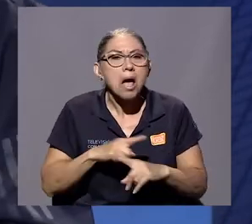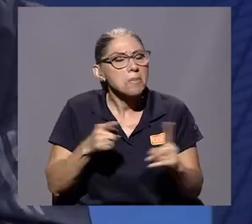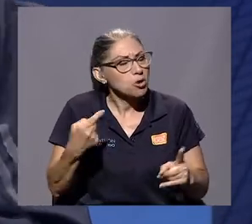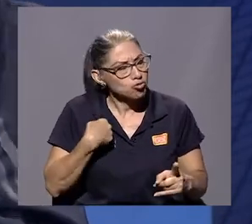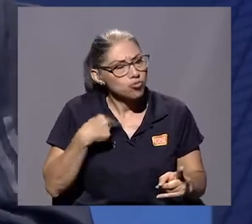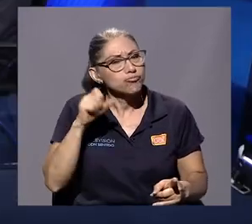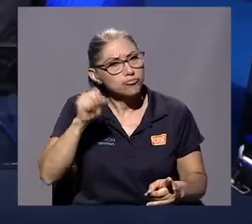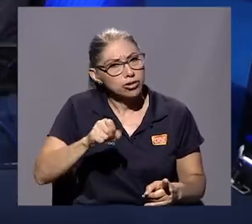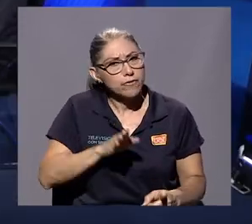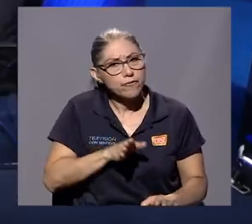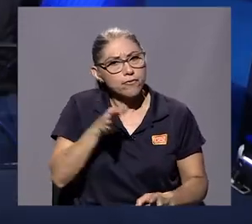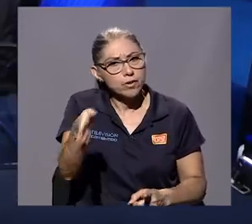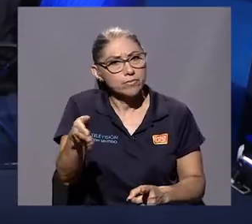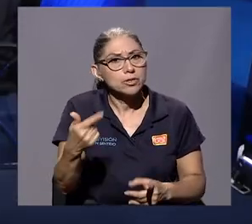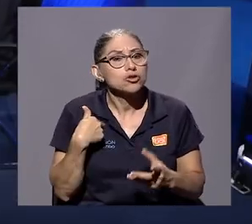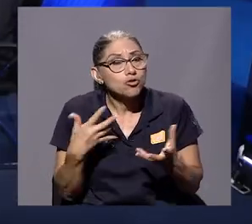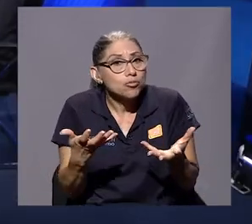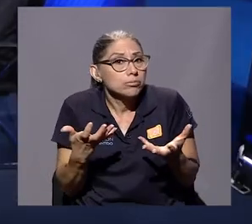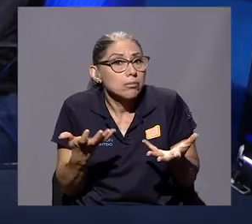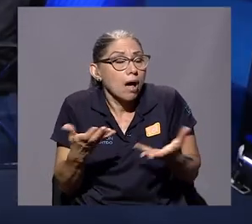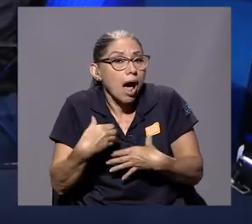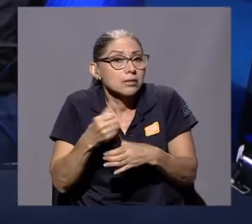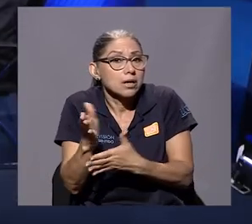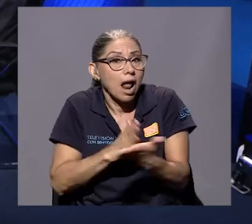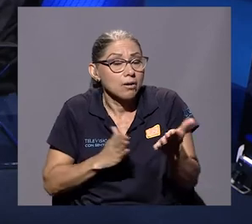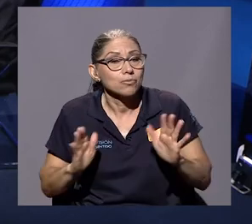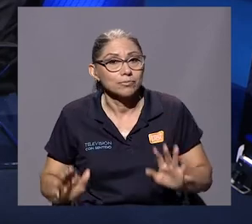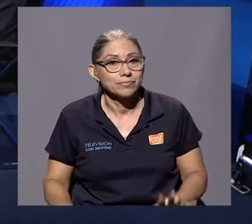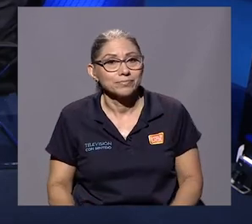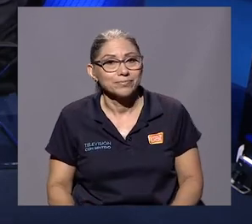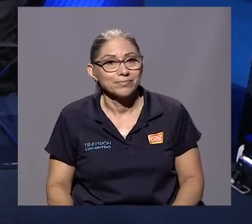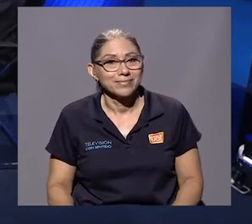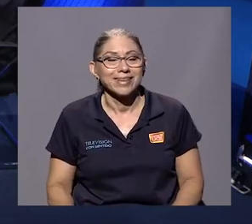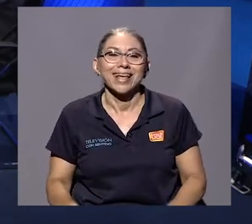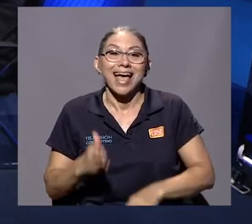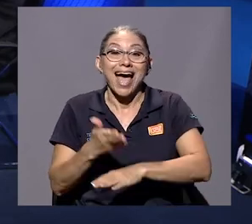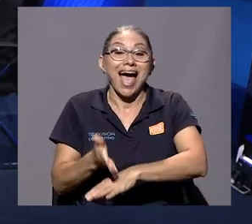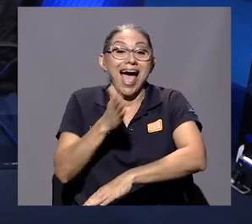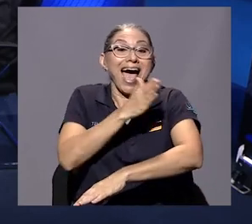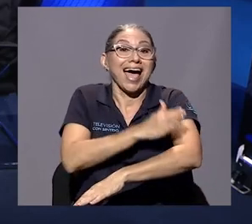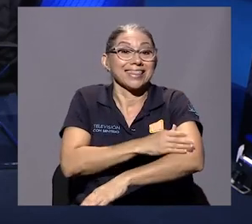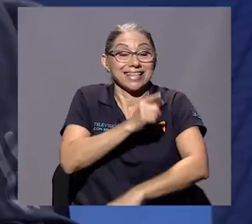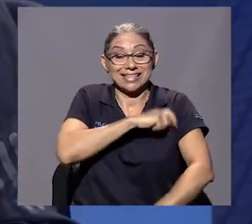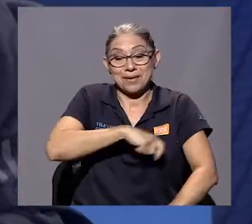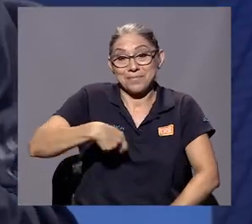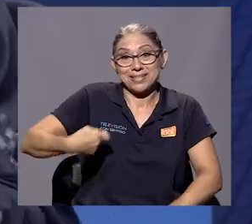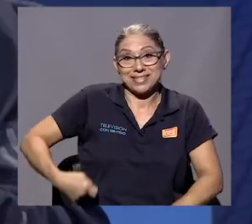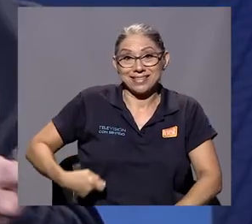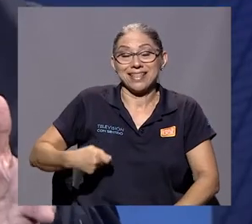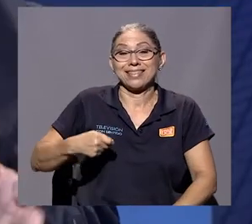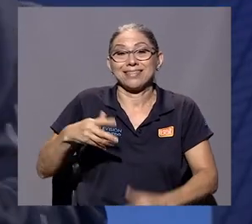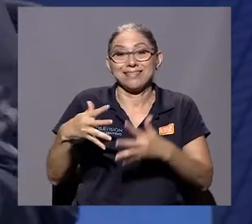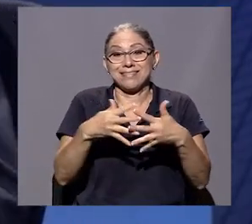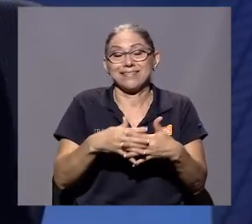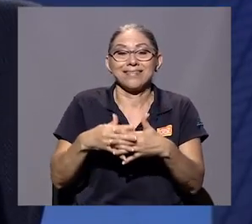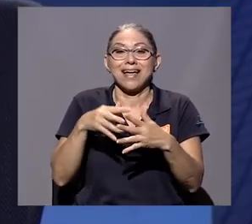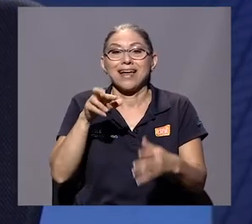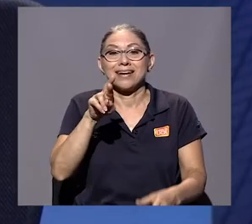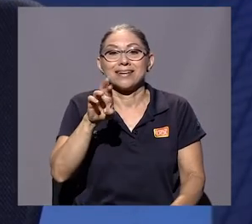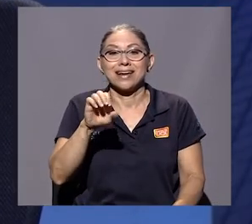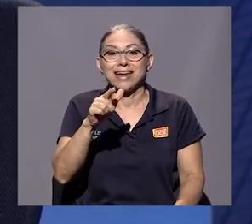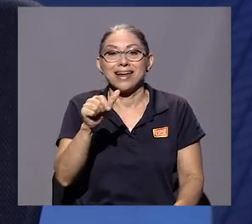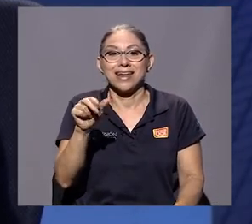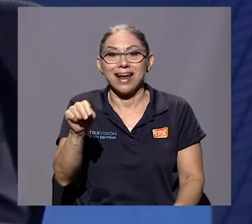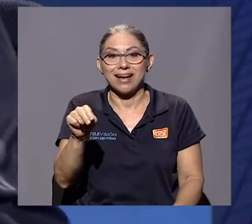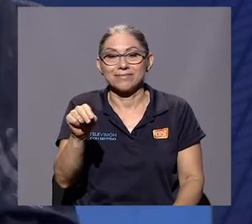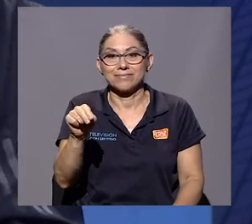fui, yo fui porque yo quería hacer algo, ¿verdad? Entonces, antes de que Regan fuera a hablar, después de que Luis Alberto Monge